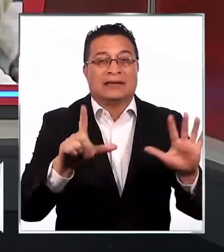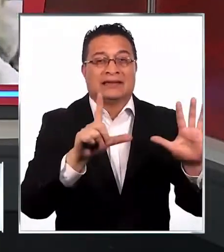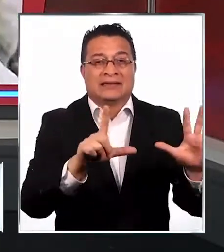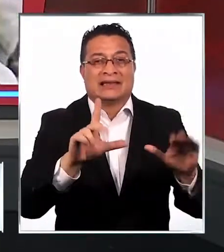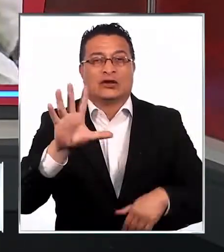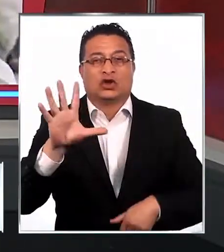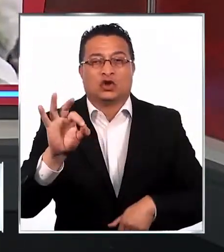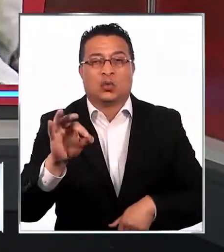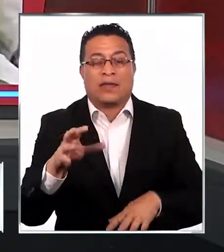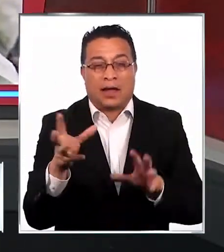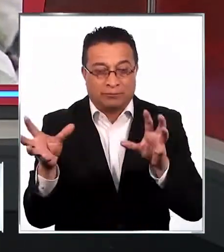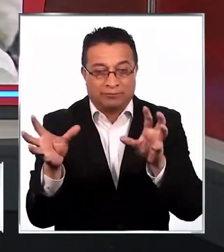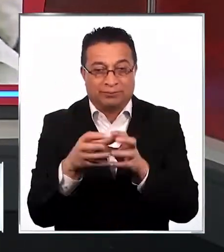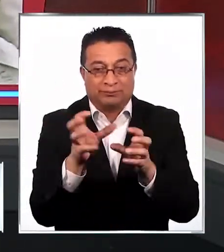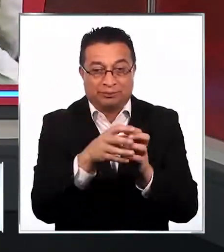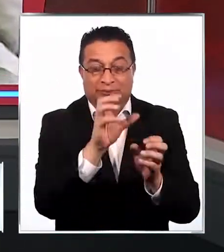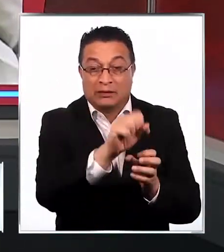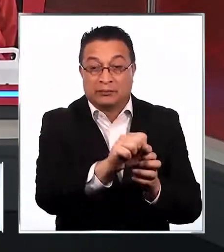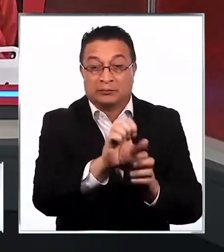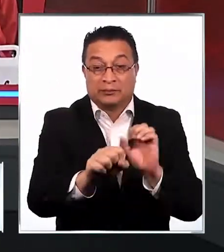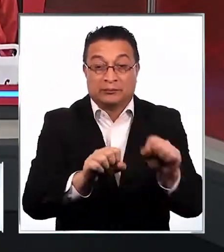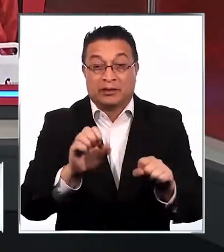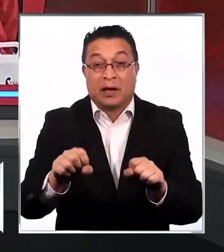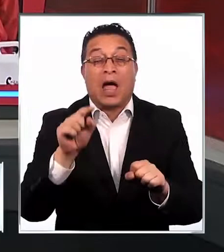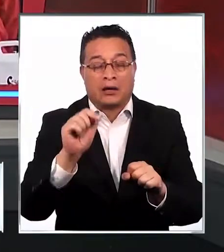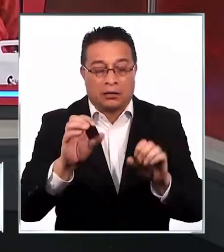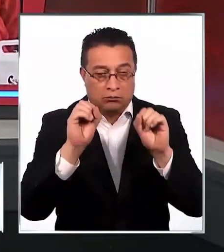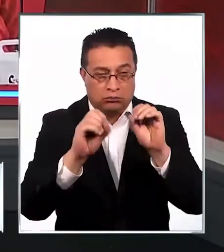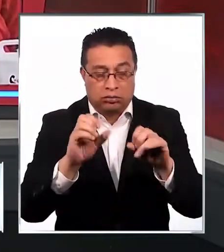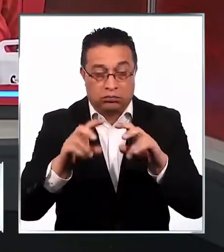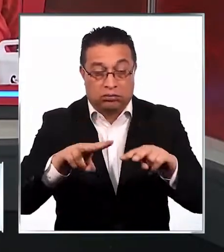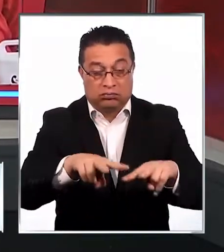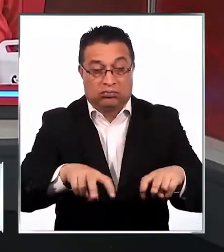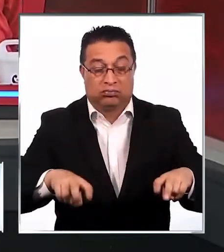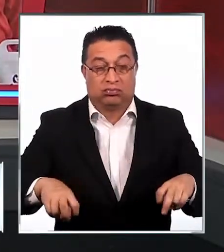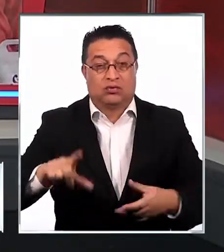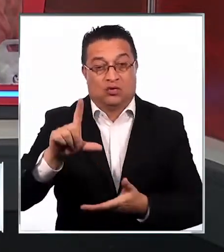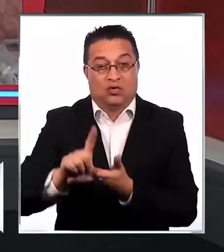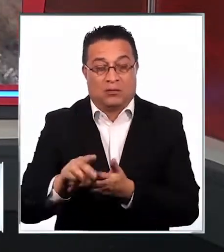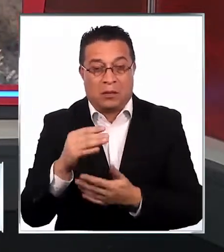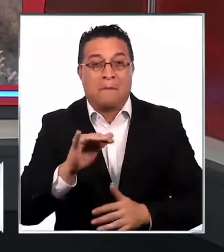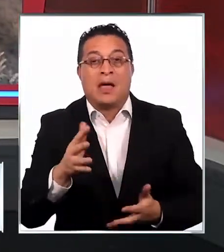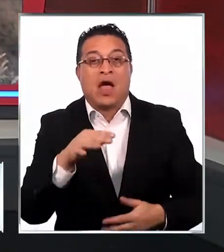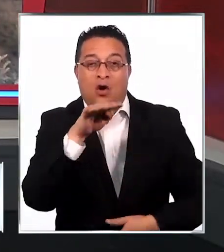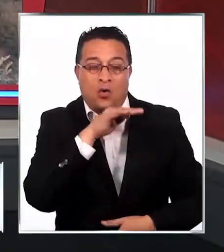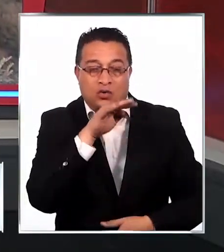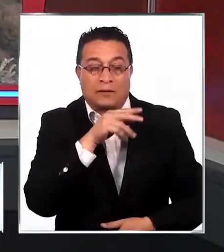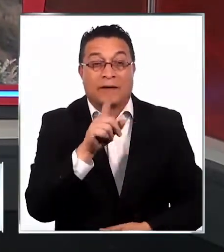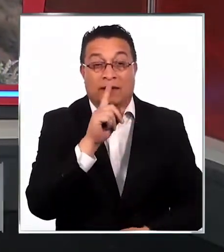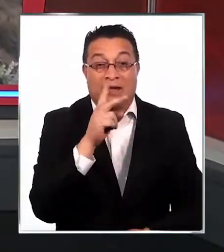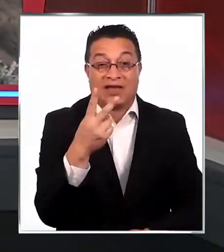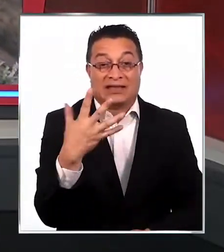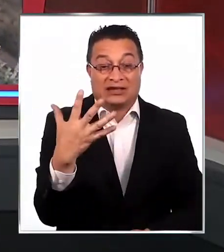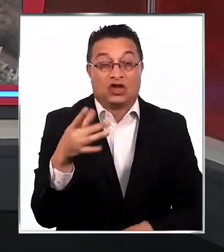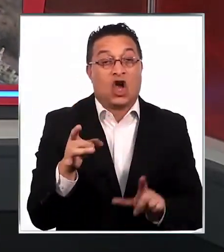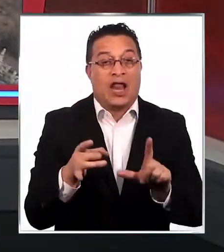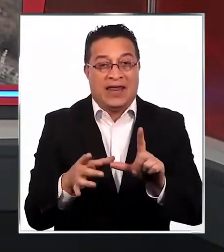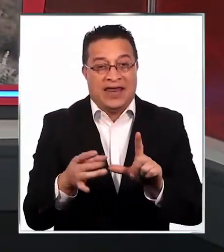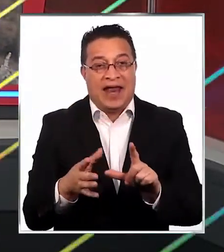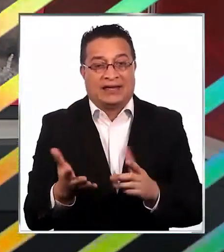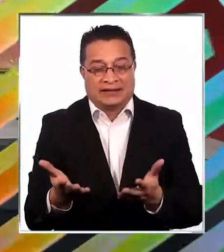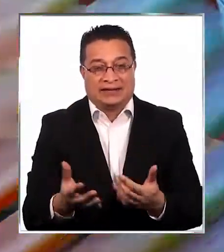trampas y se ha entregado capacitación a los agricultores de la zona para utilizarlas. TV5 de Linares nos informa.